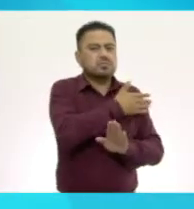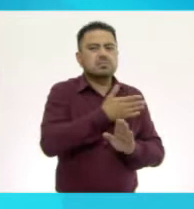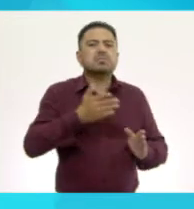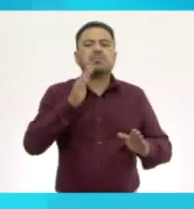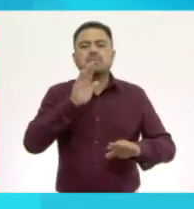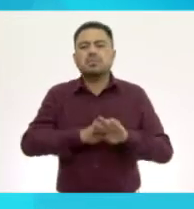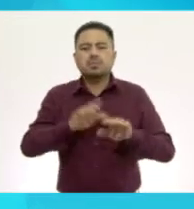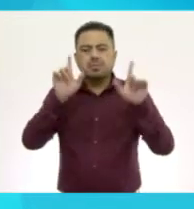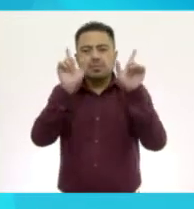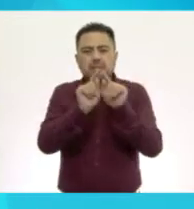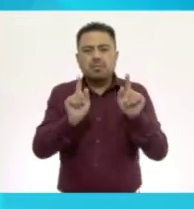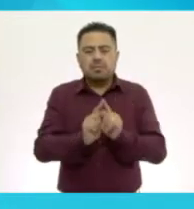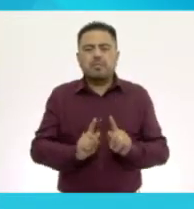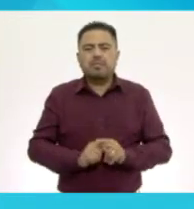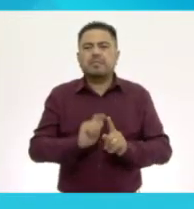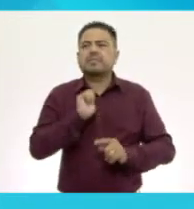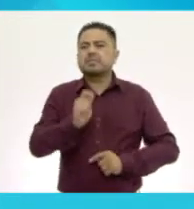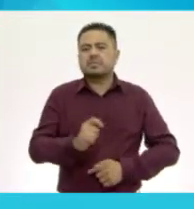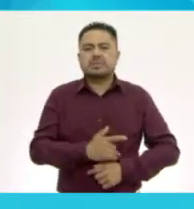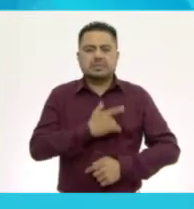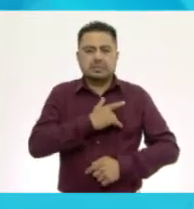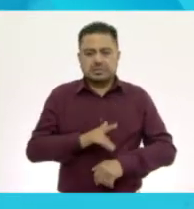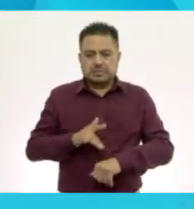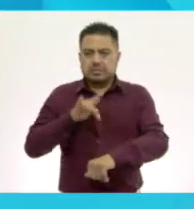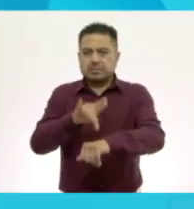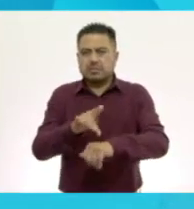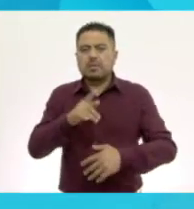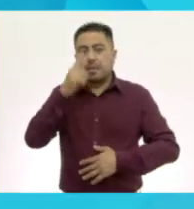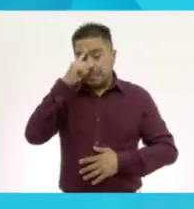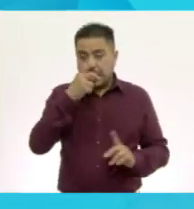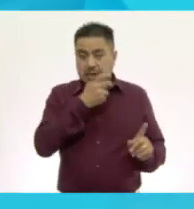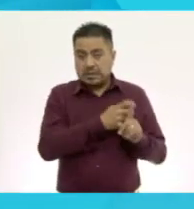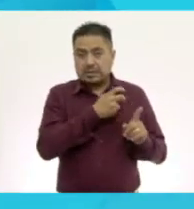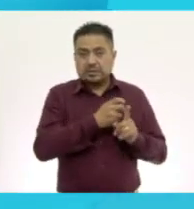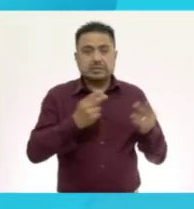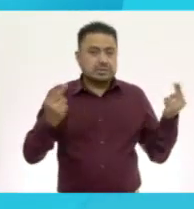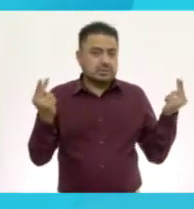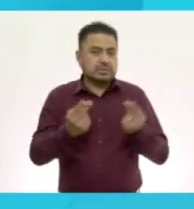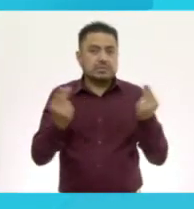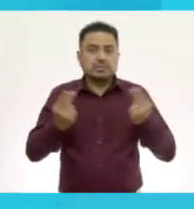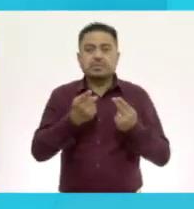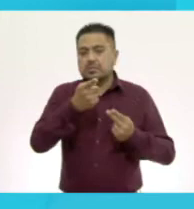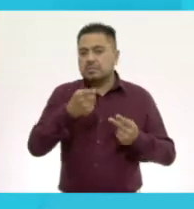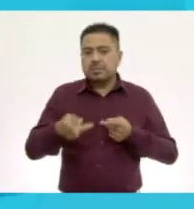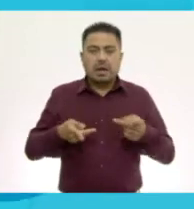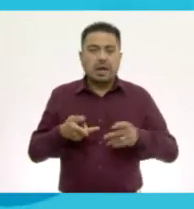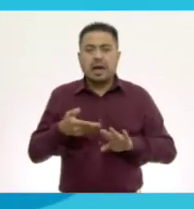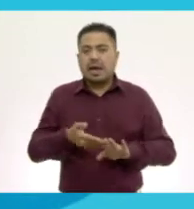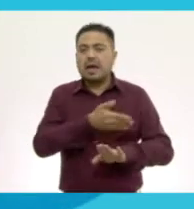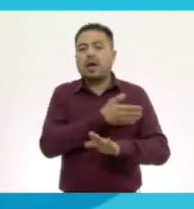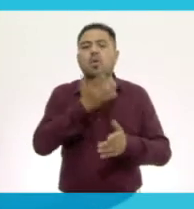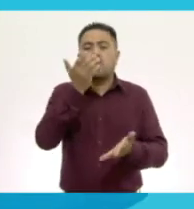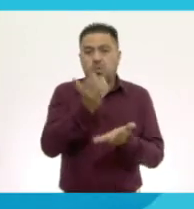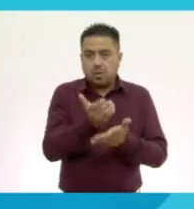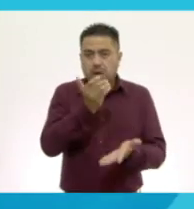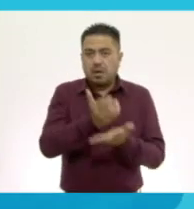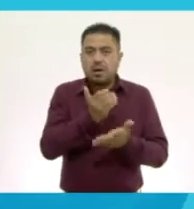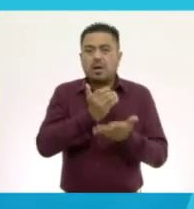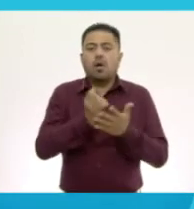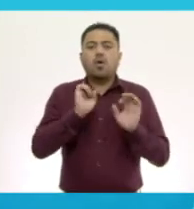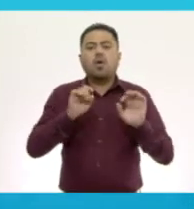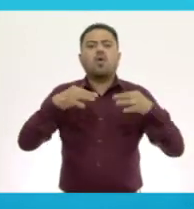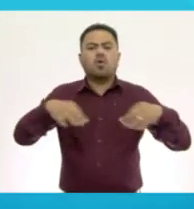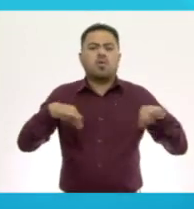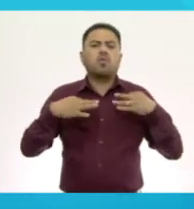pequeño esquema del sentido del tacto. Para eso vamos a necesitar que tengas preparado tu cuaderno o una